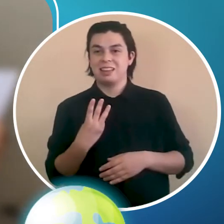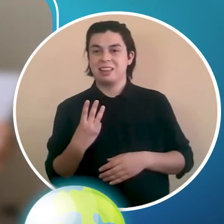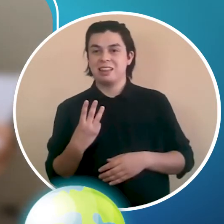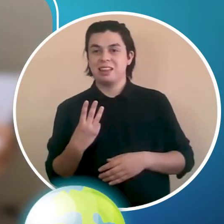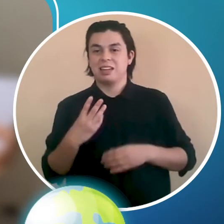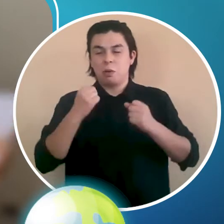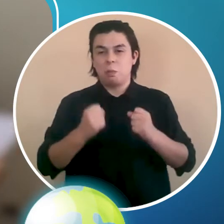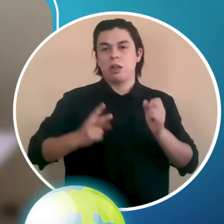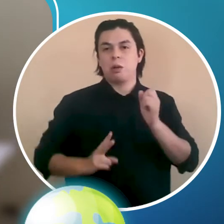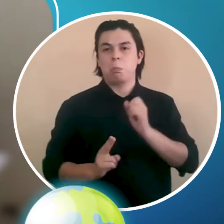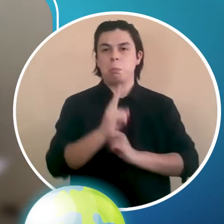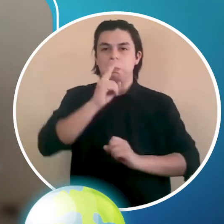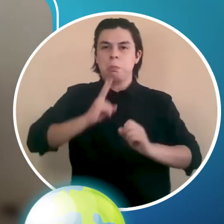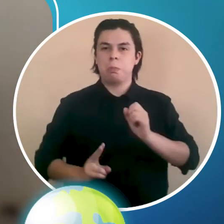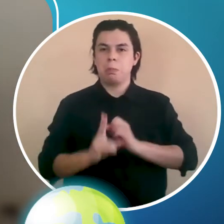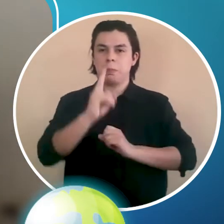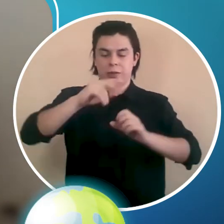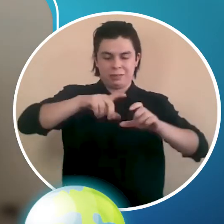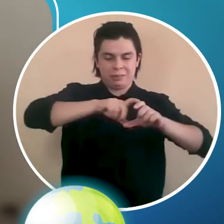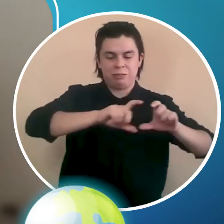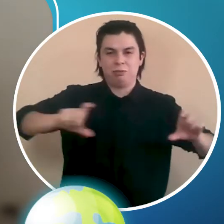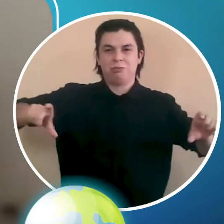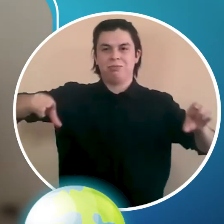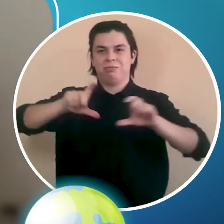para que nos quede un gran papelero.